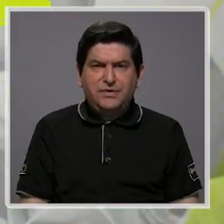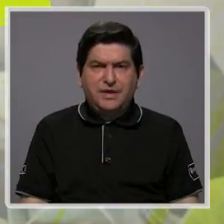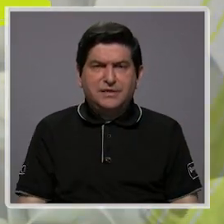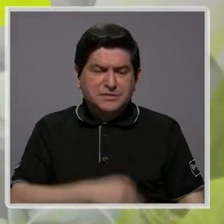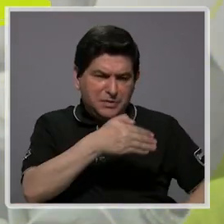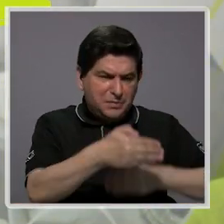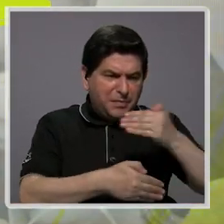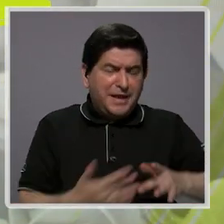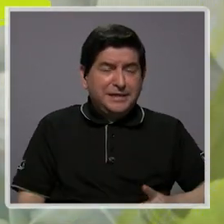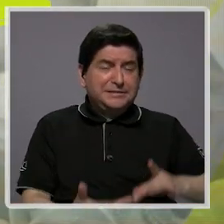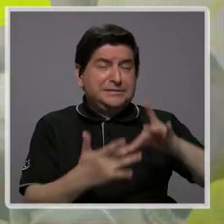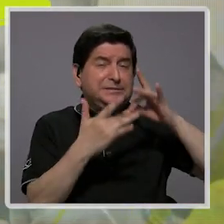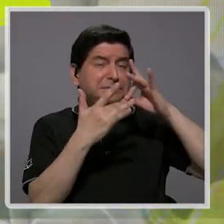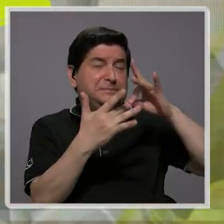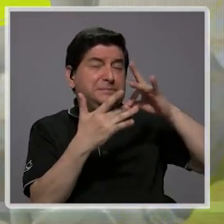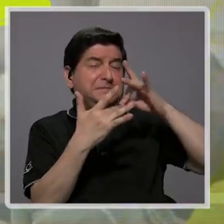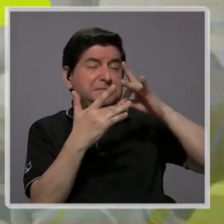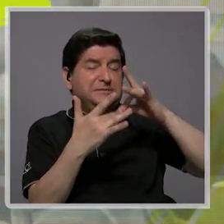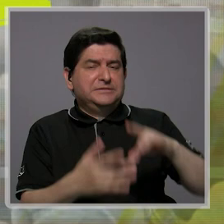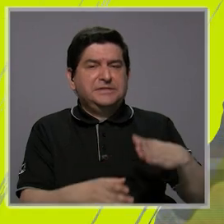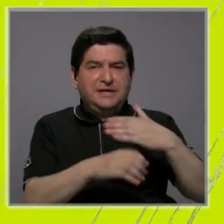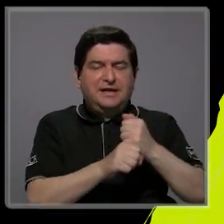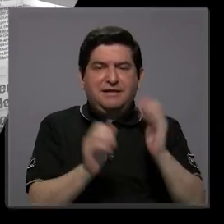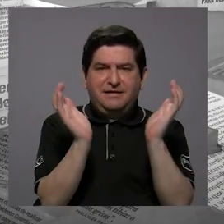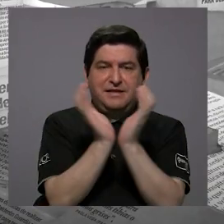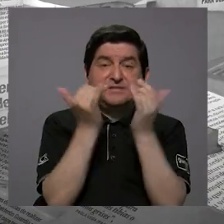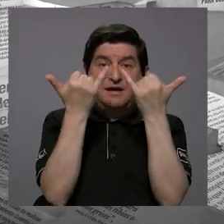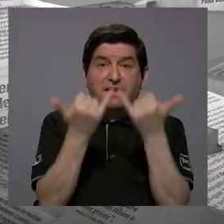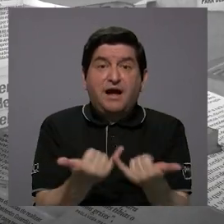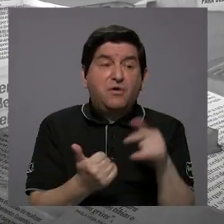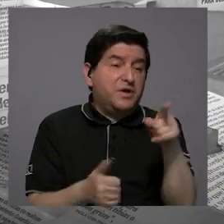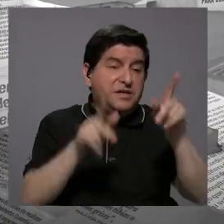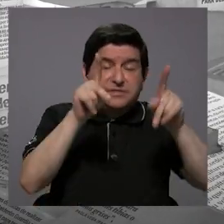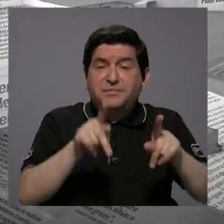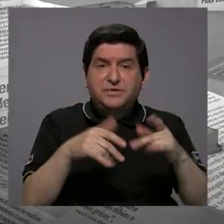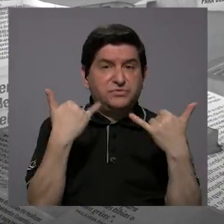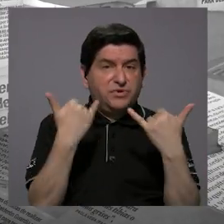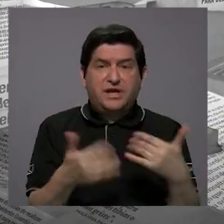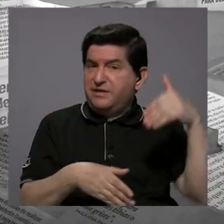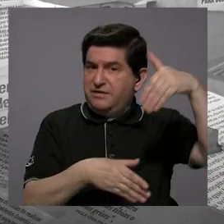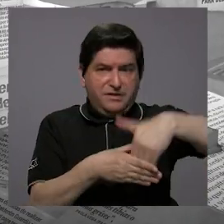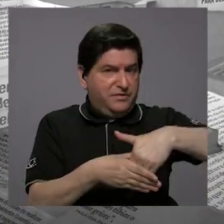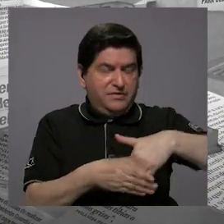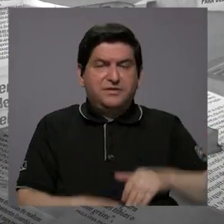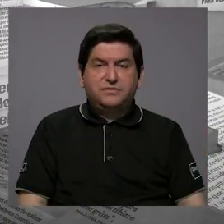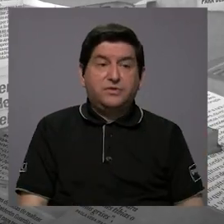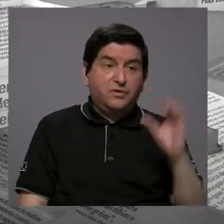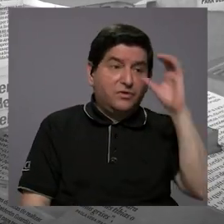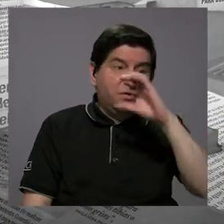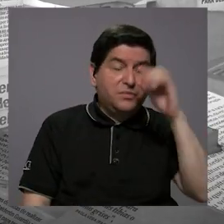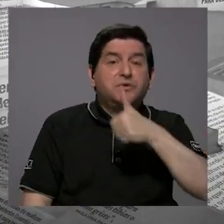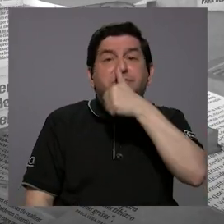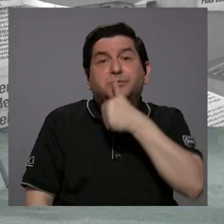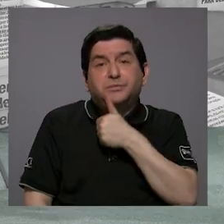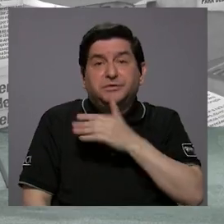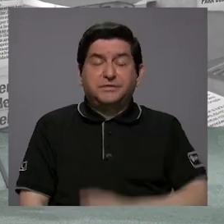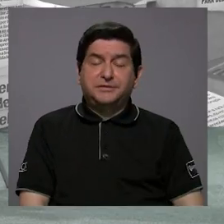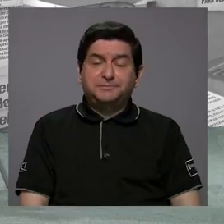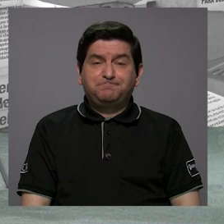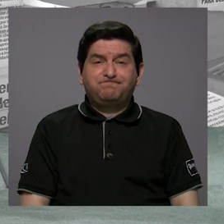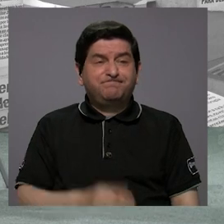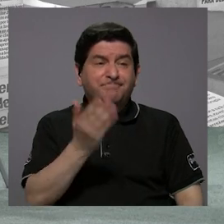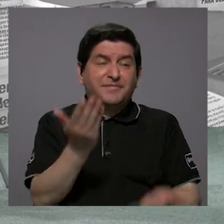un procedimiento muy específico que se hacía en la caja. Y si ahora no está esa persona, pues van a tener que buscar en lo privado. Y